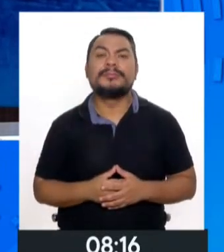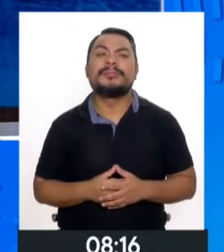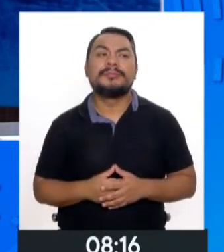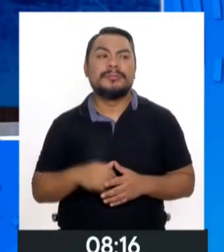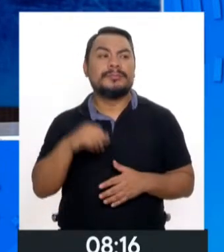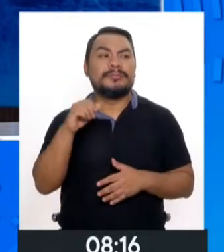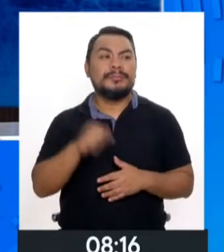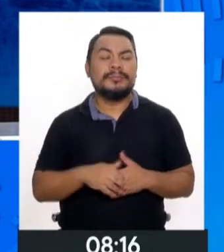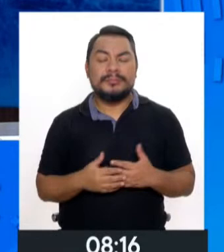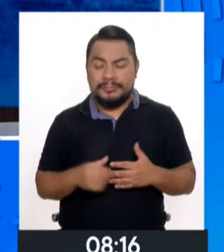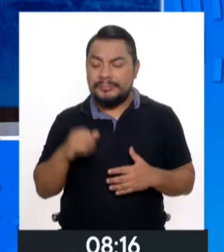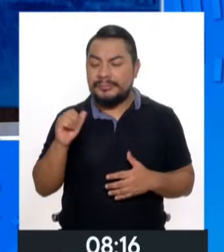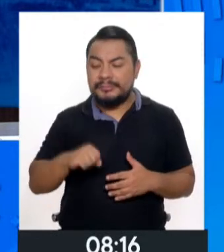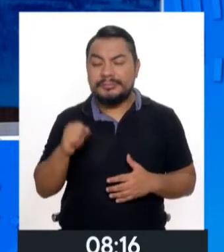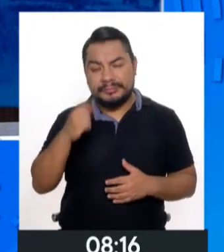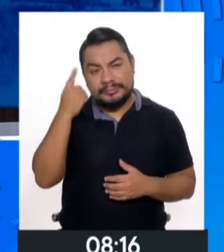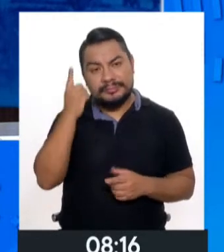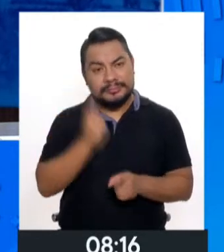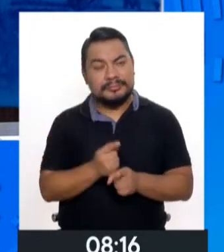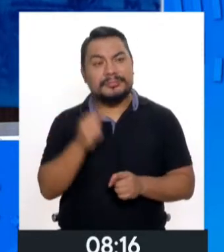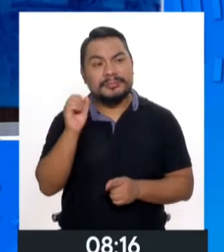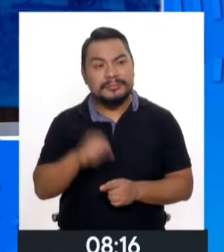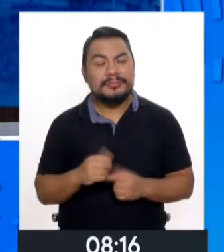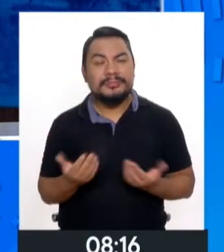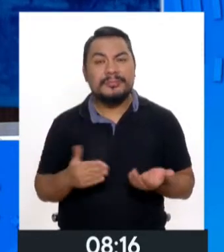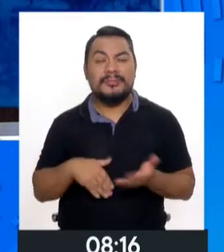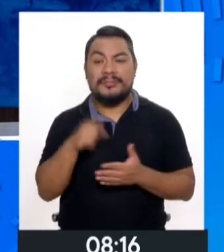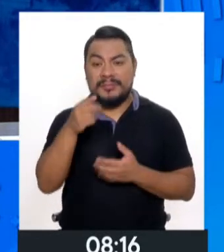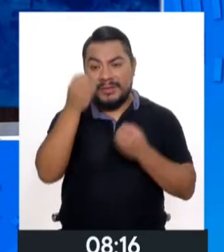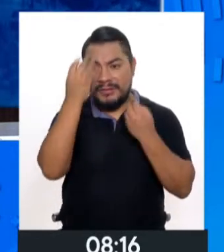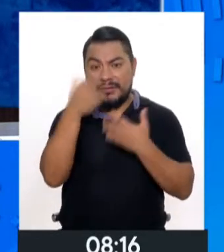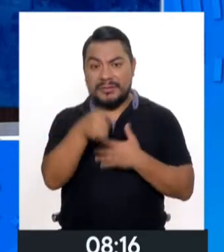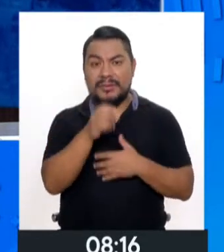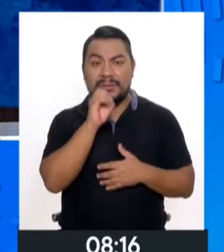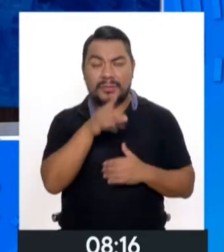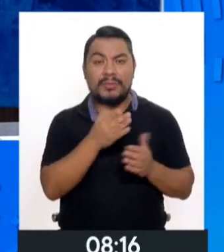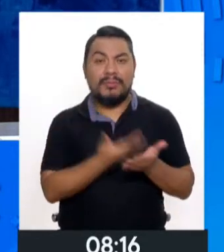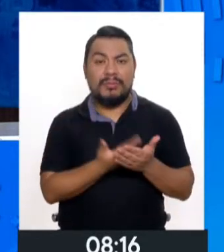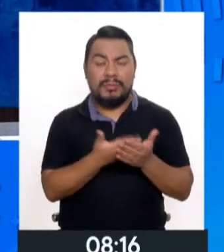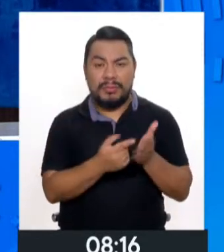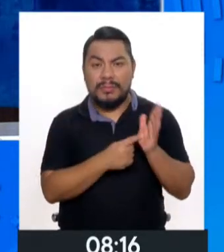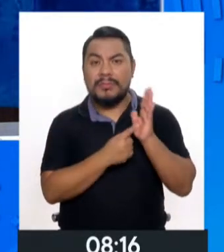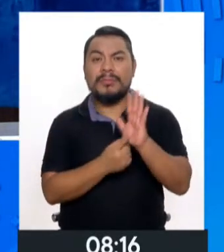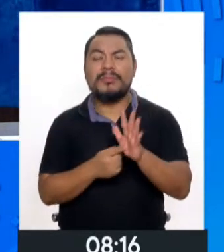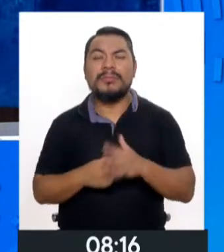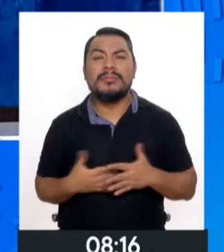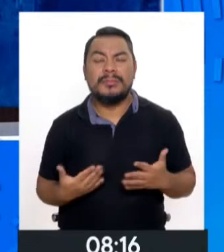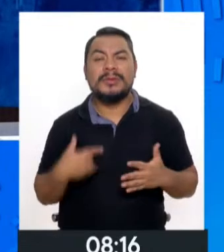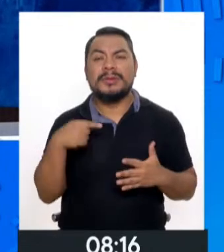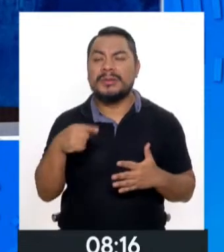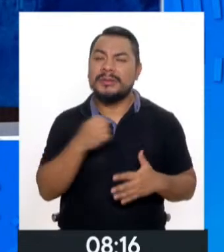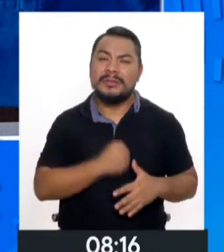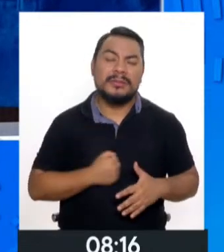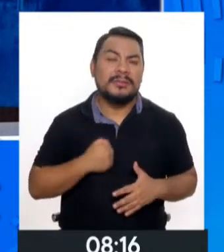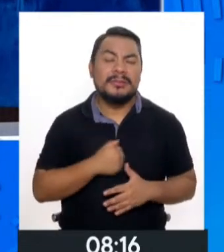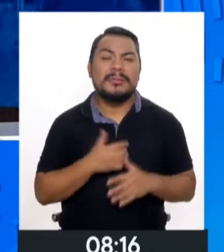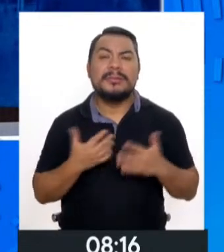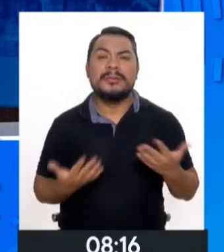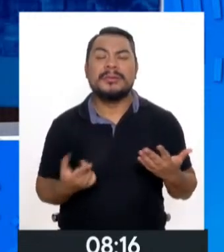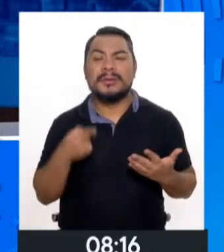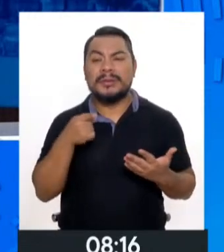Mira, sí es cierto, Carla, y más que las cifras que así lo demuestran, es lamentable que